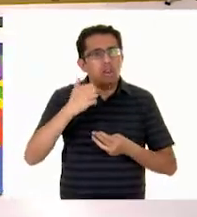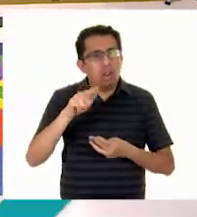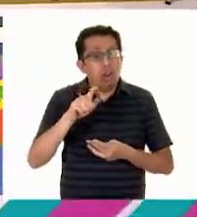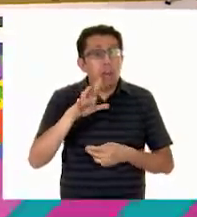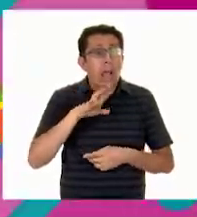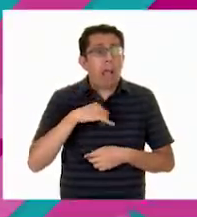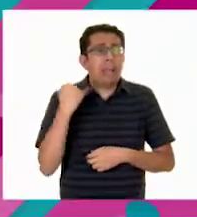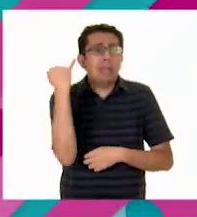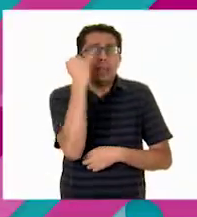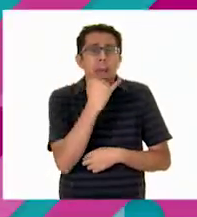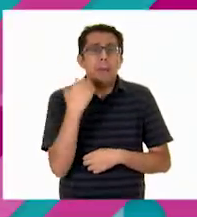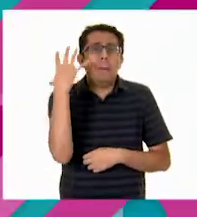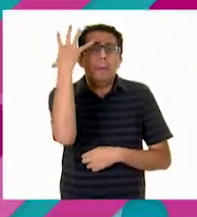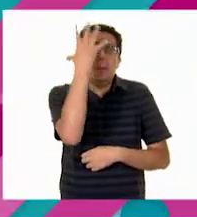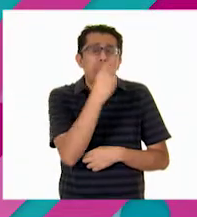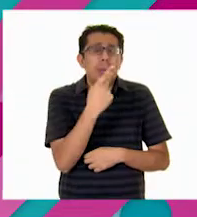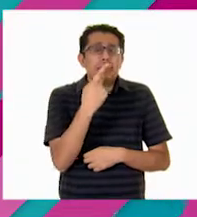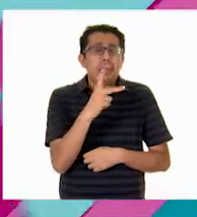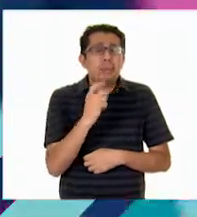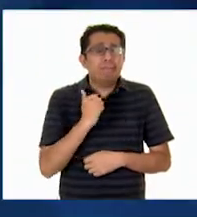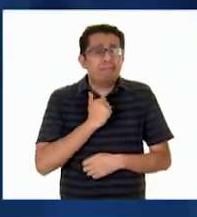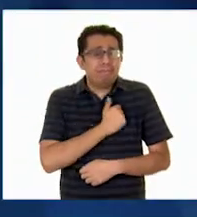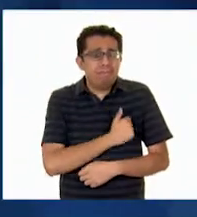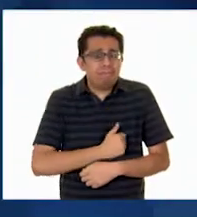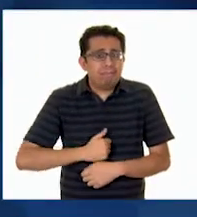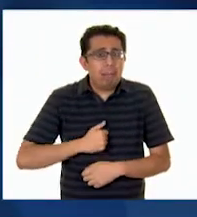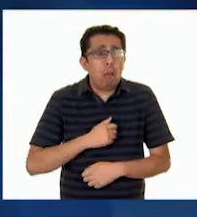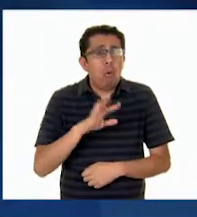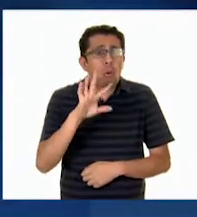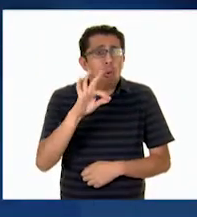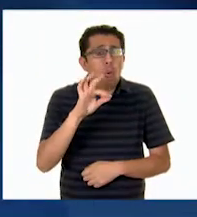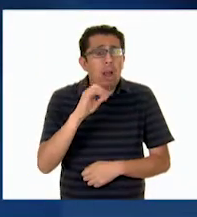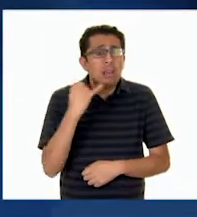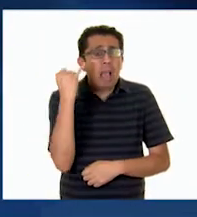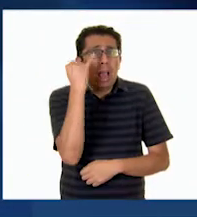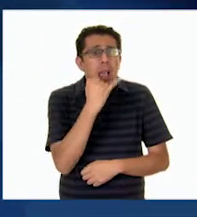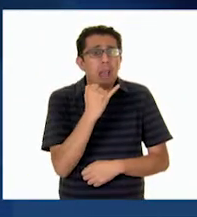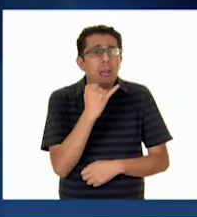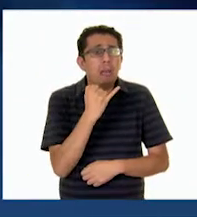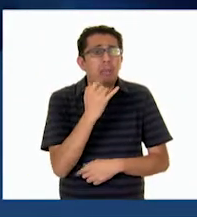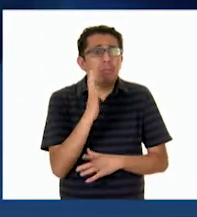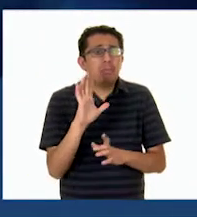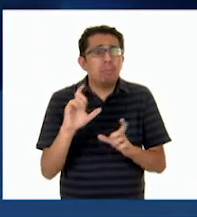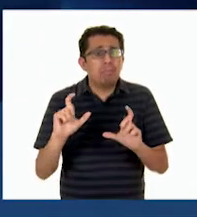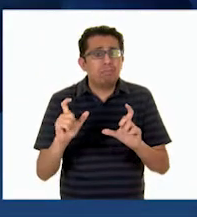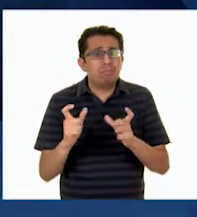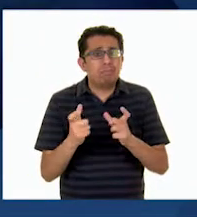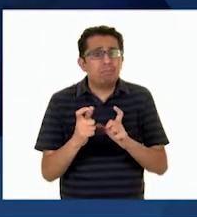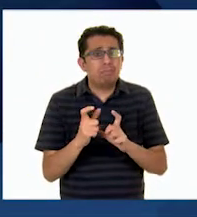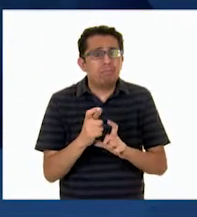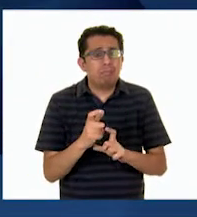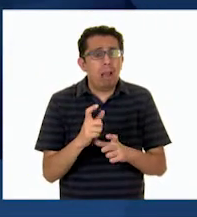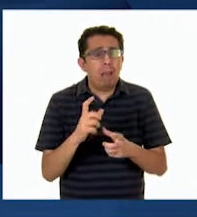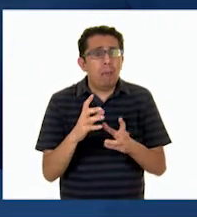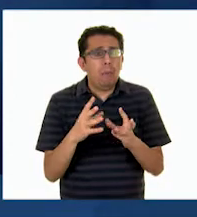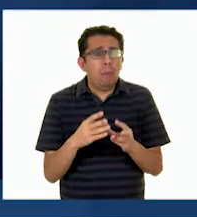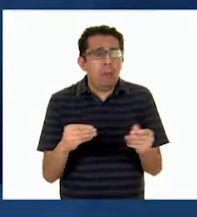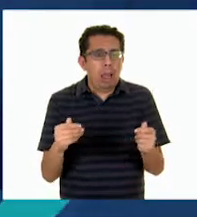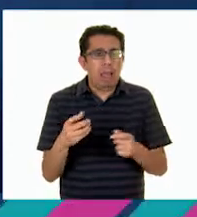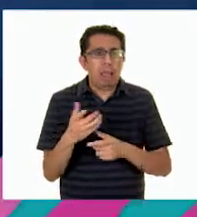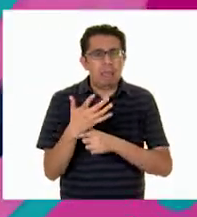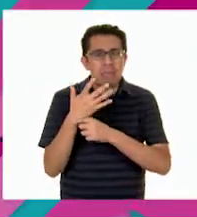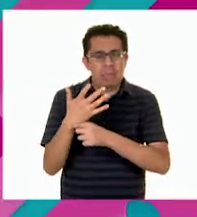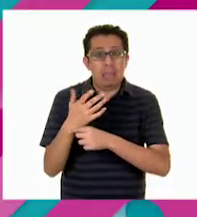Pero, desafortunadamente, 40 de estas lenguas ya están muriendo. Porque, como decía nuestro querido doctor León Portilla,